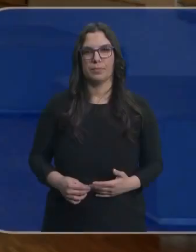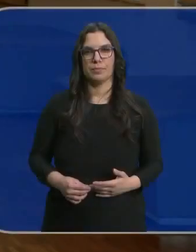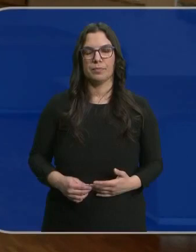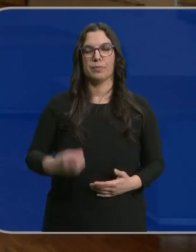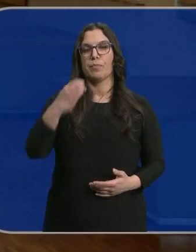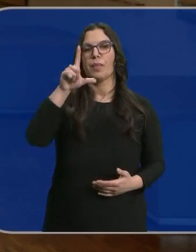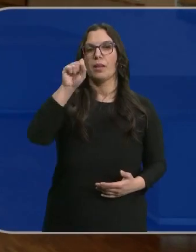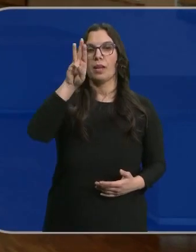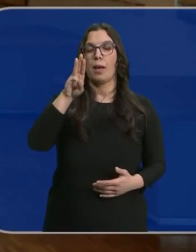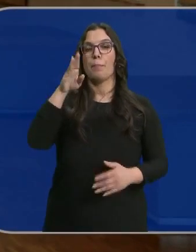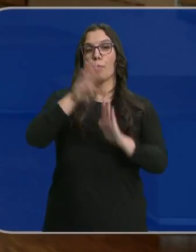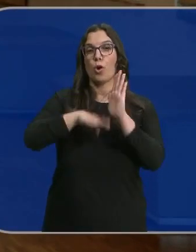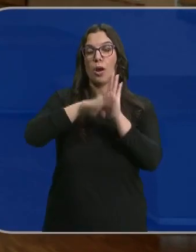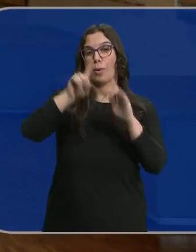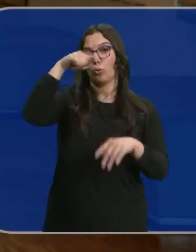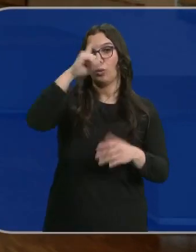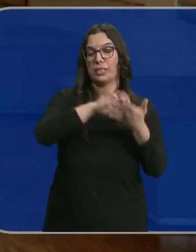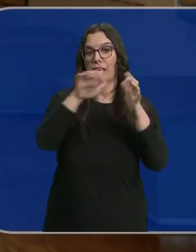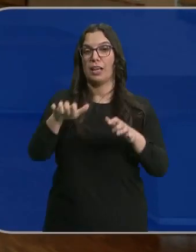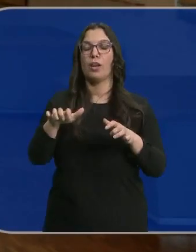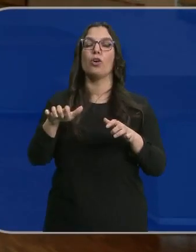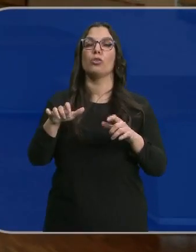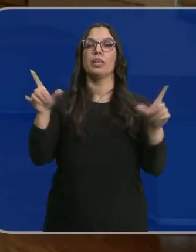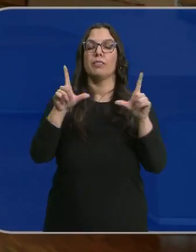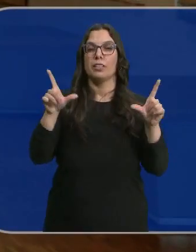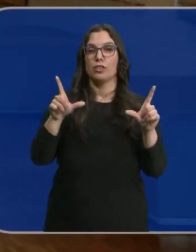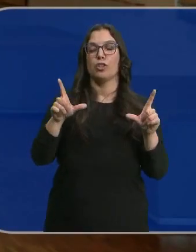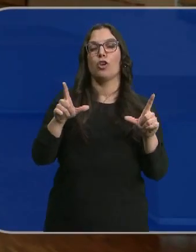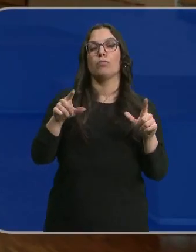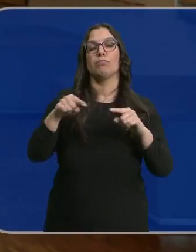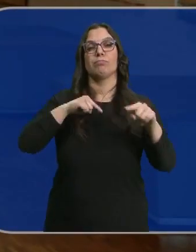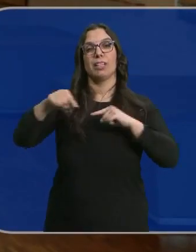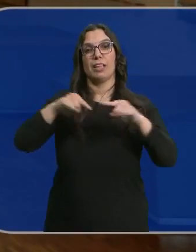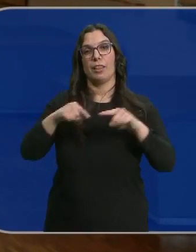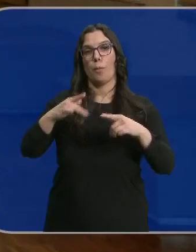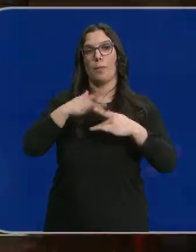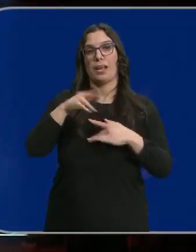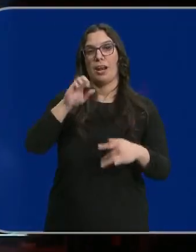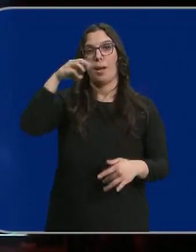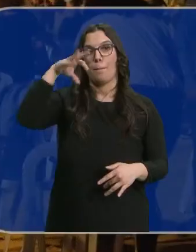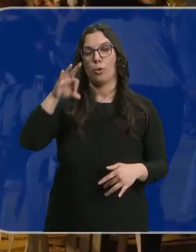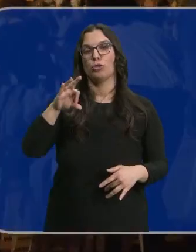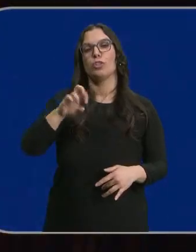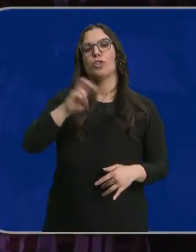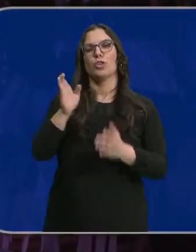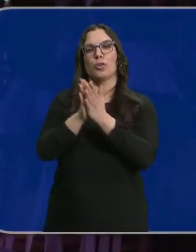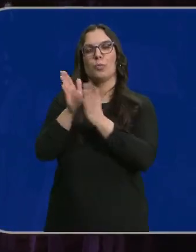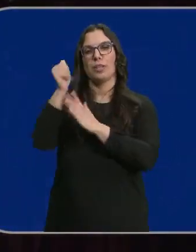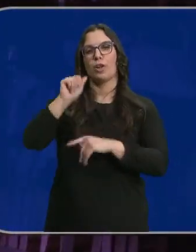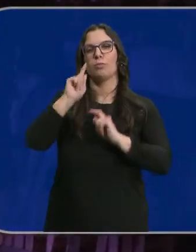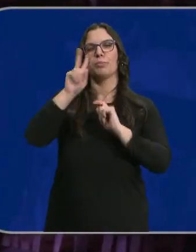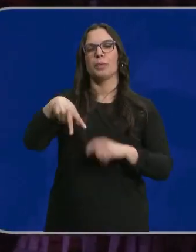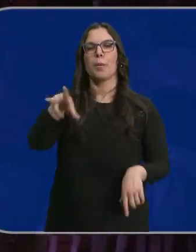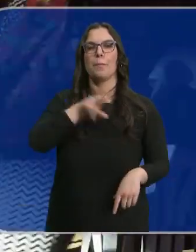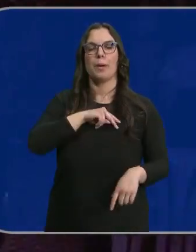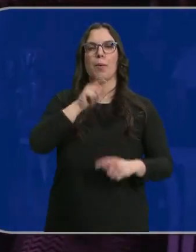CLAP, el programa de cultura de Castilla y León Televisión, dirigido por María Ramos de Castro y realizado por José Bermúdez, ha sido reconocido con el premio de